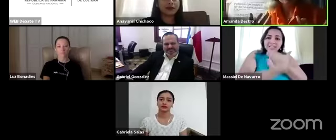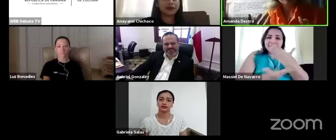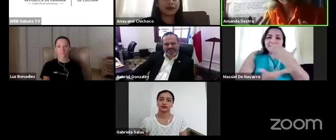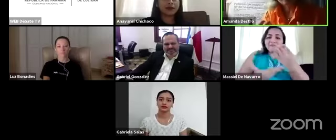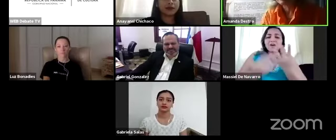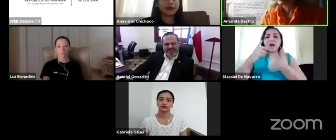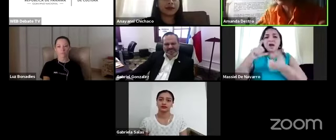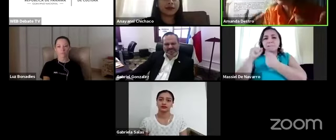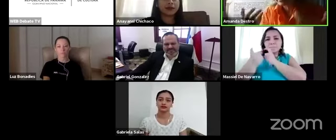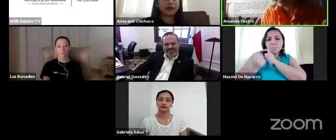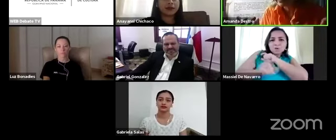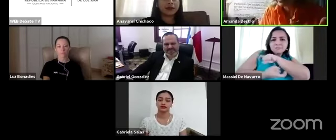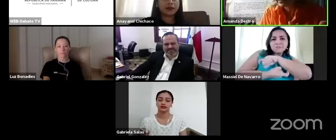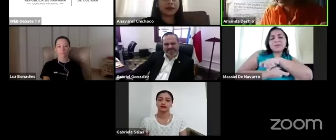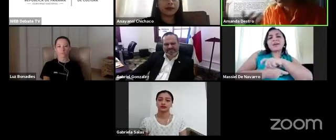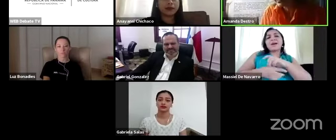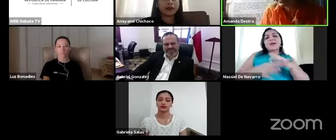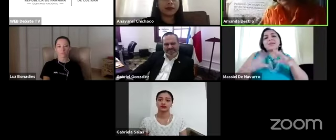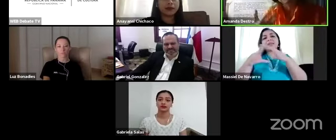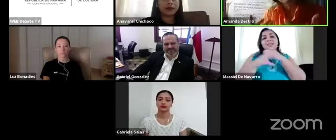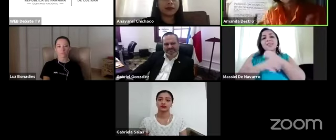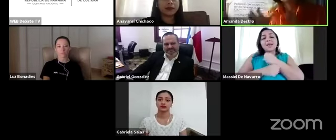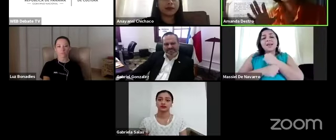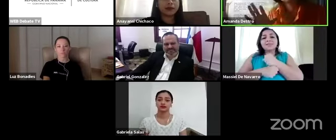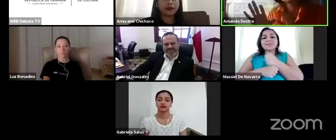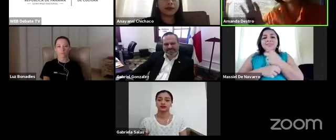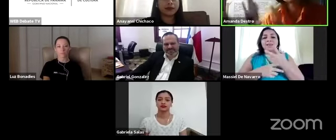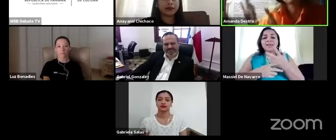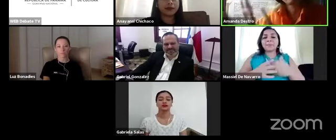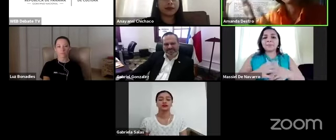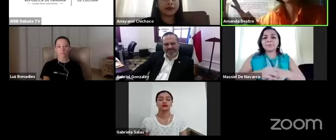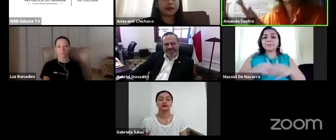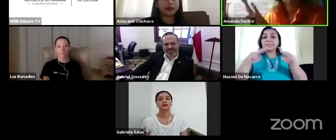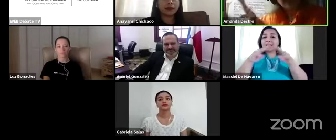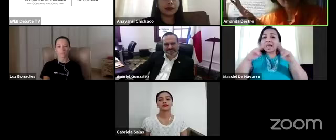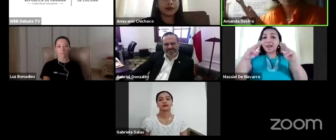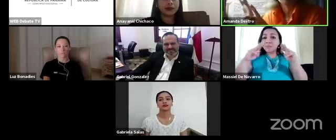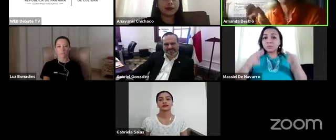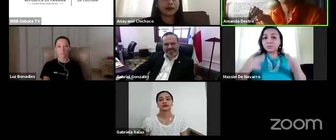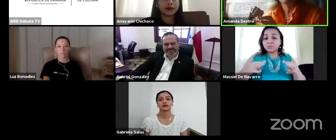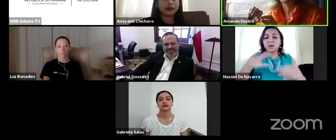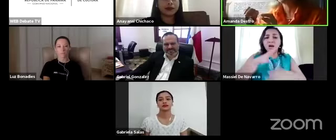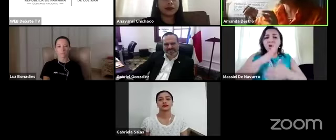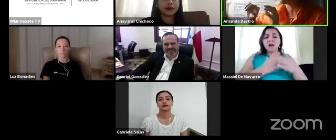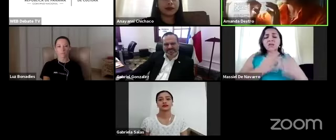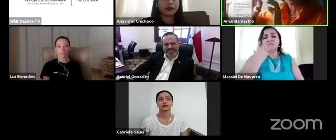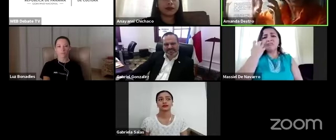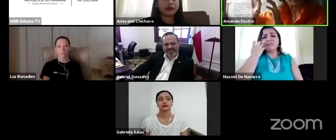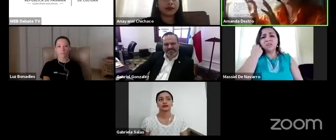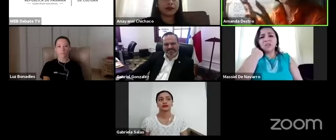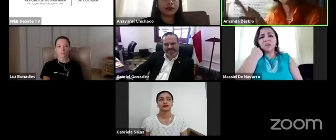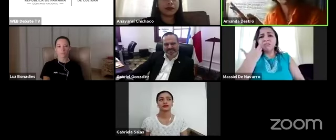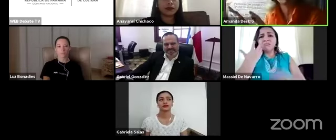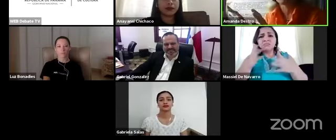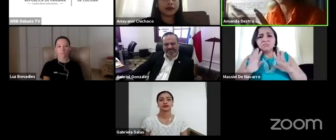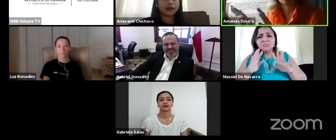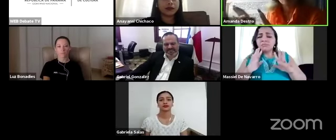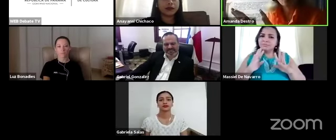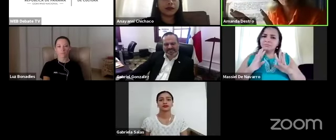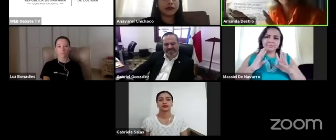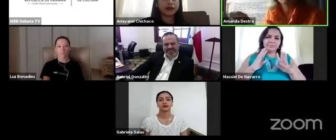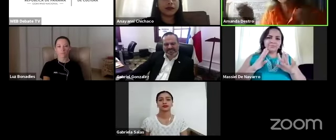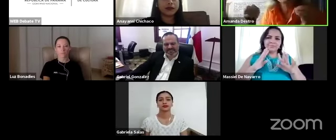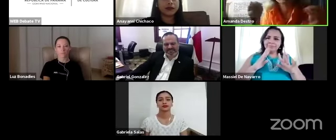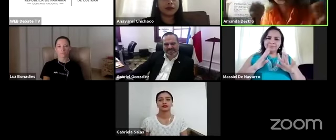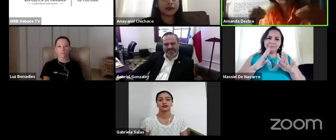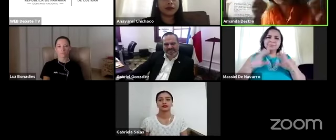y de hacer que el museo no sea algo viejo algo asocial no